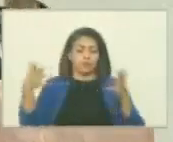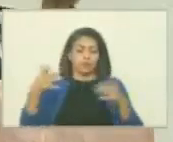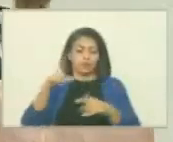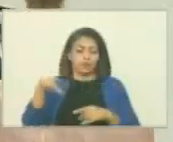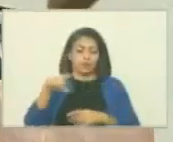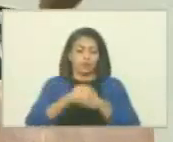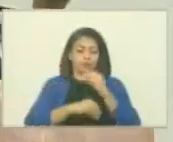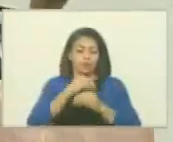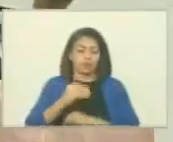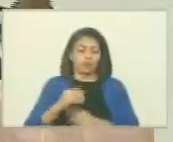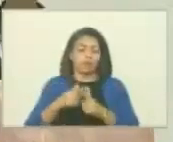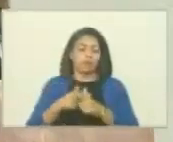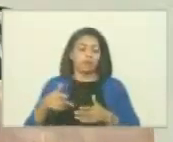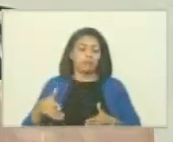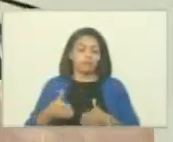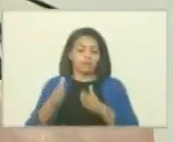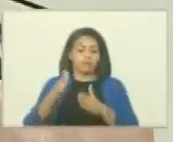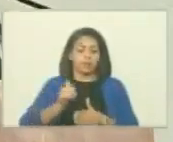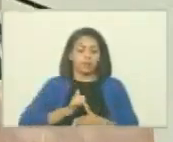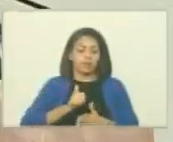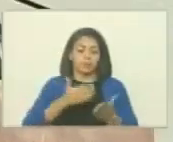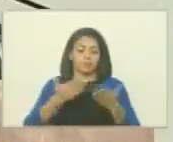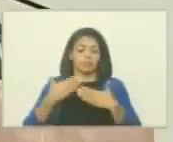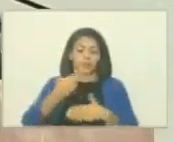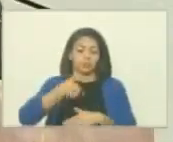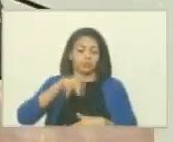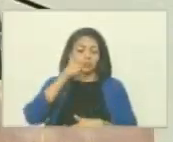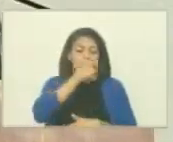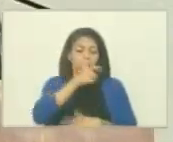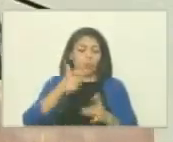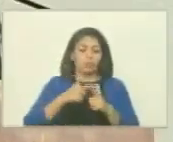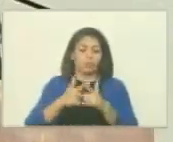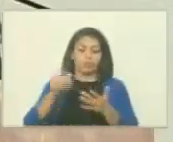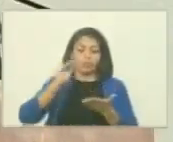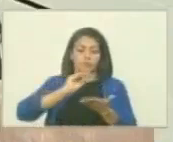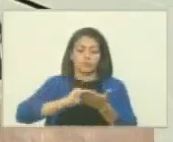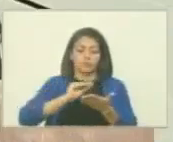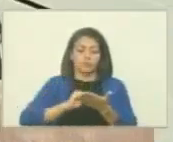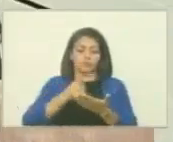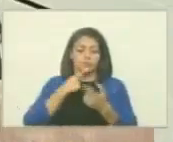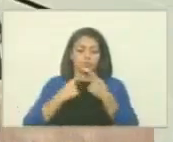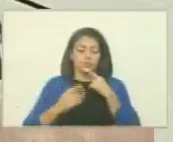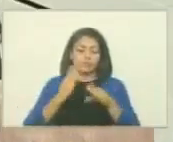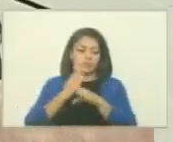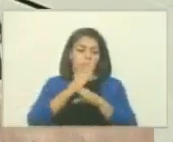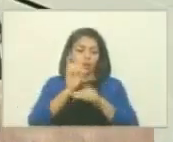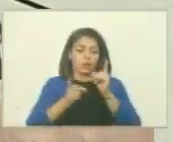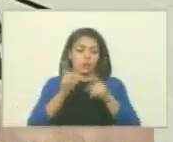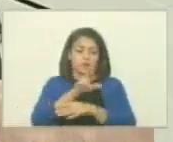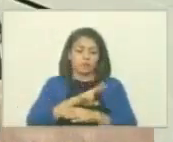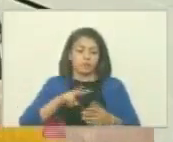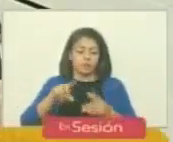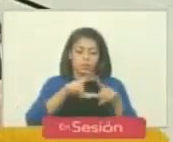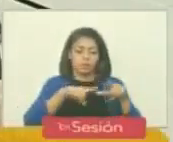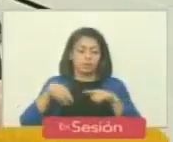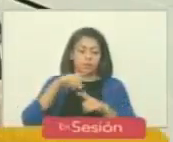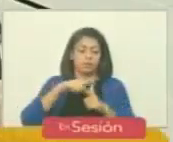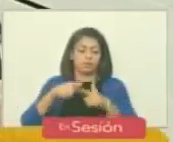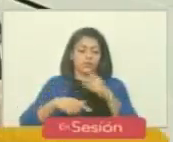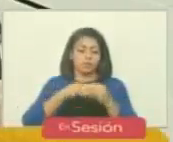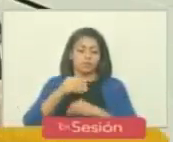la realidad del beneficio de nuestros pueblos y pues nuevamente vino la elite en algunos lugares para intentar